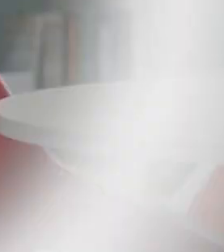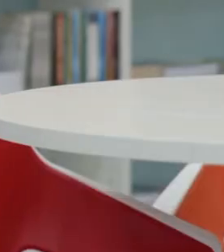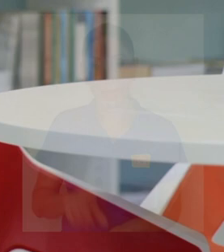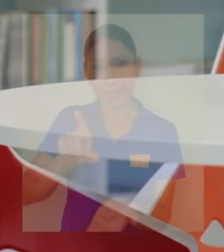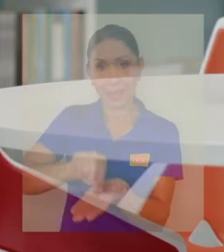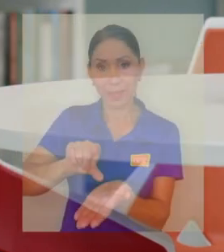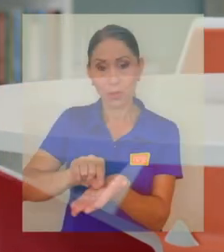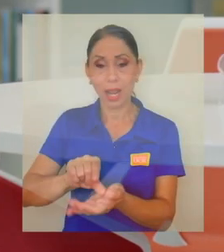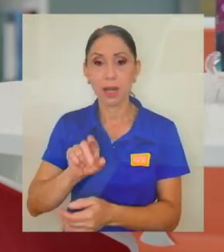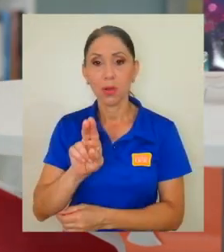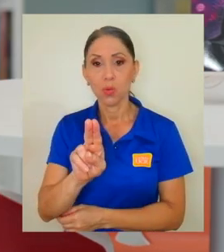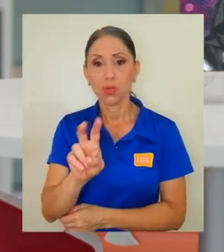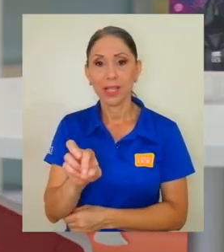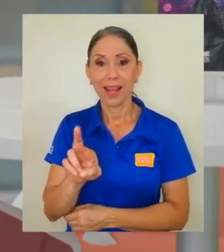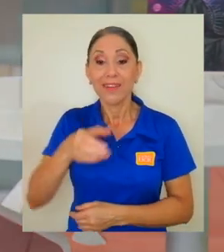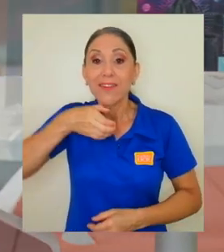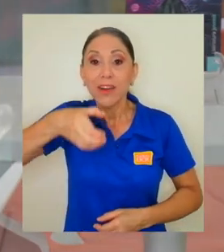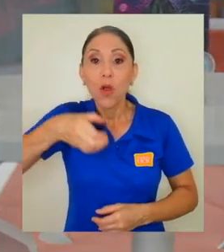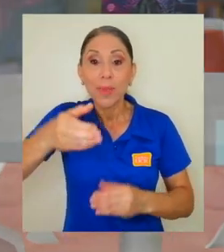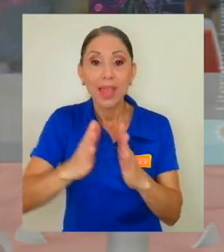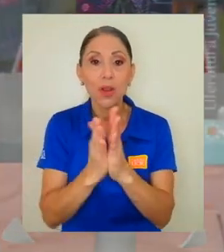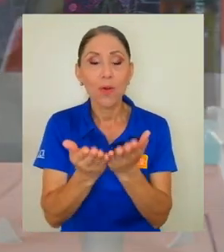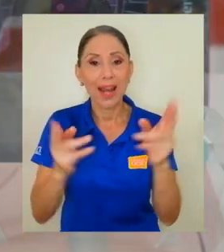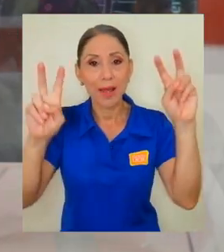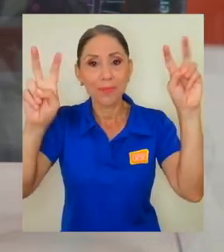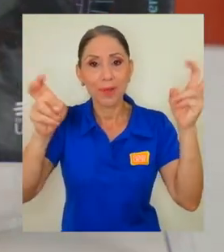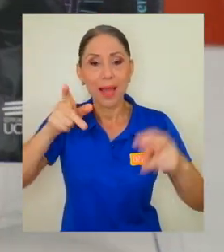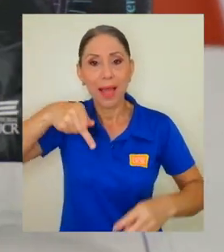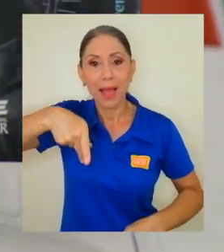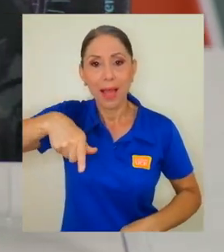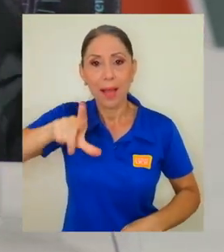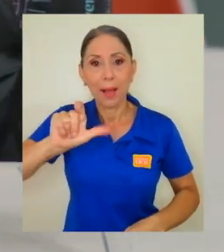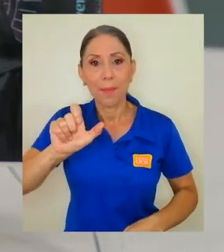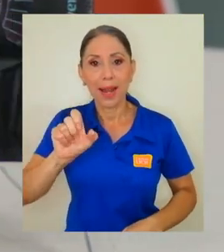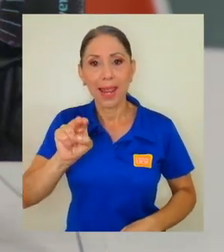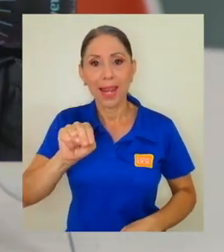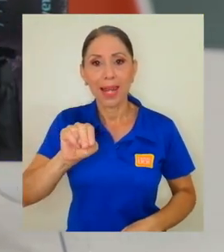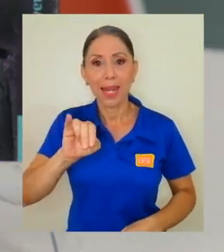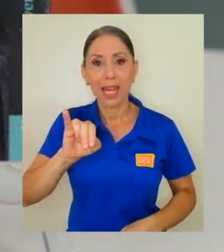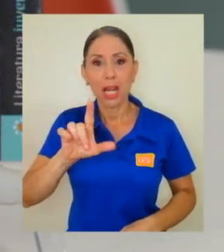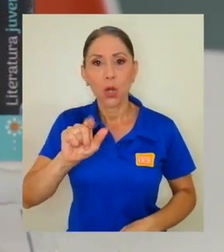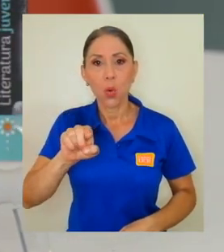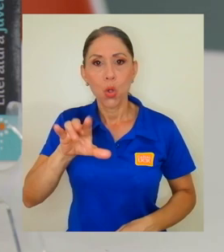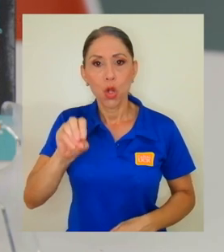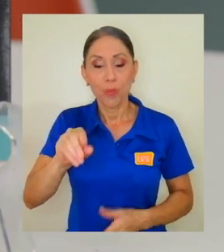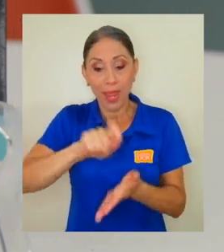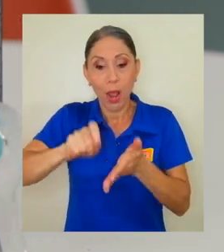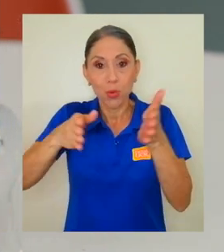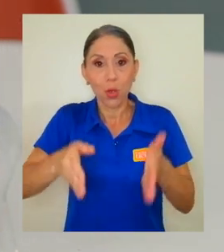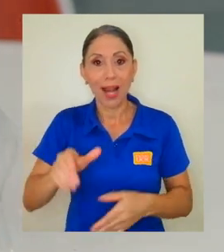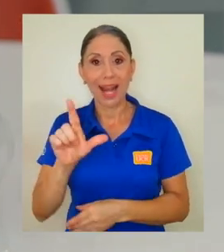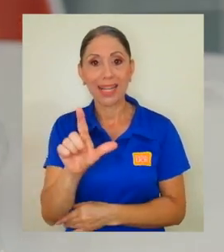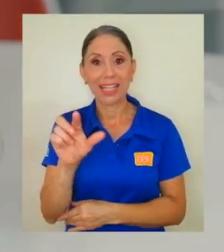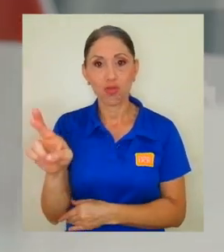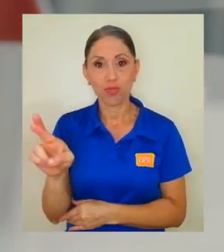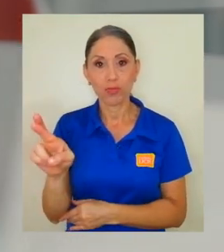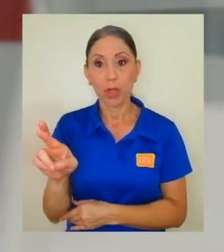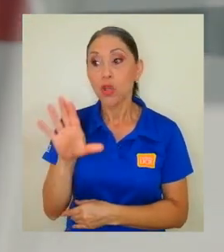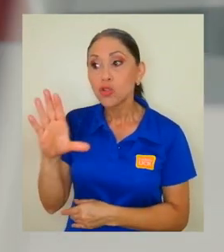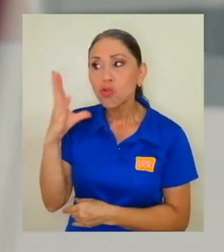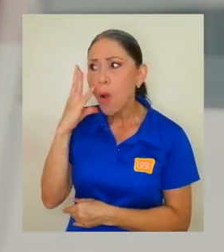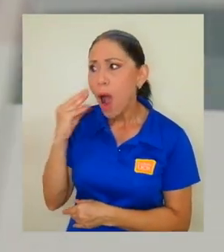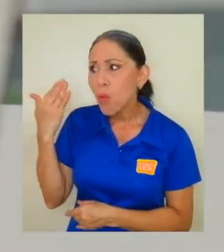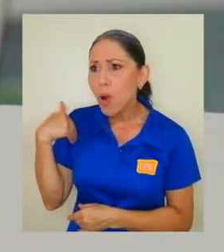La editorial UCR le recomienda la novela Plenilunio, de la autora Larisa Ruh. Cuando su abuelo